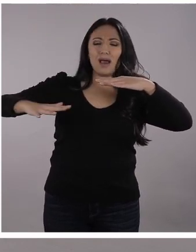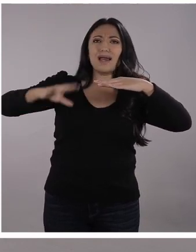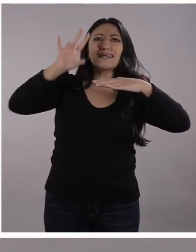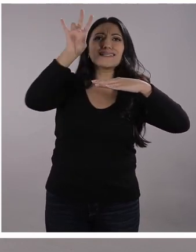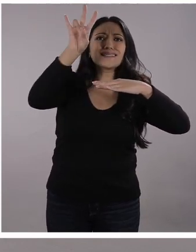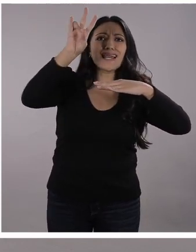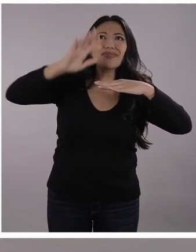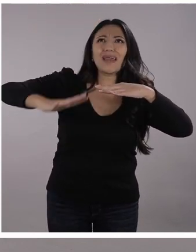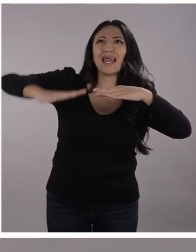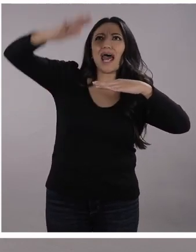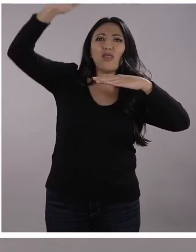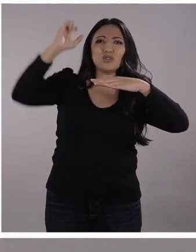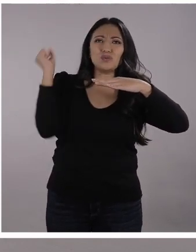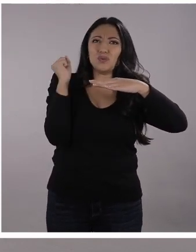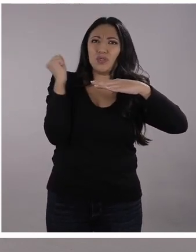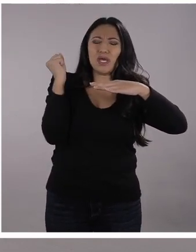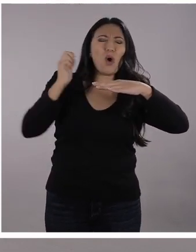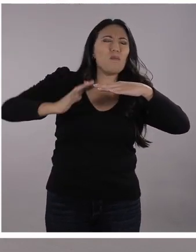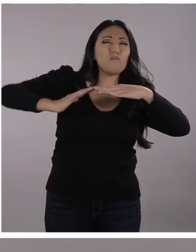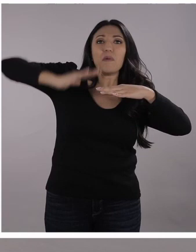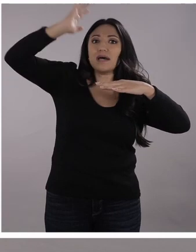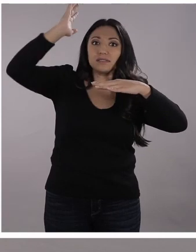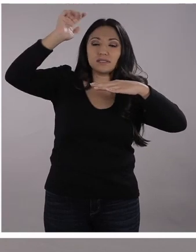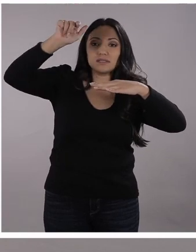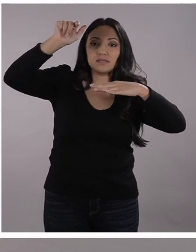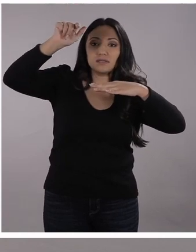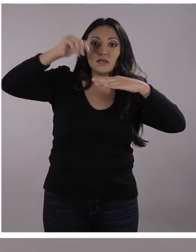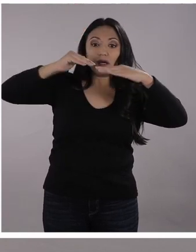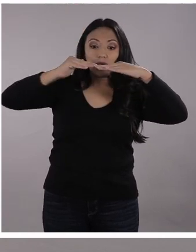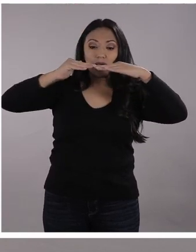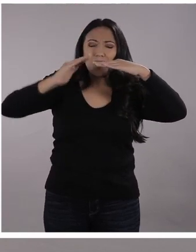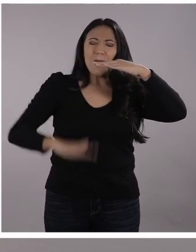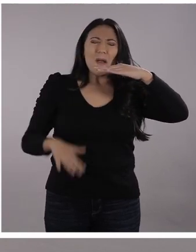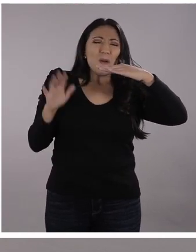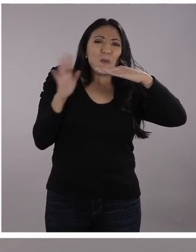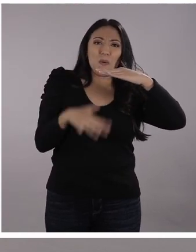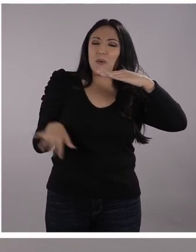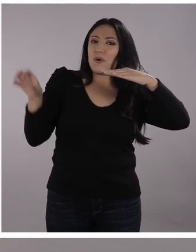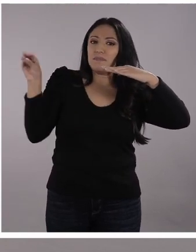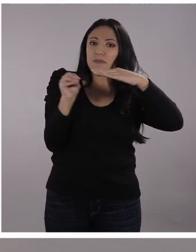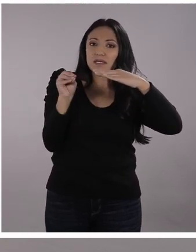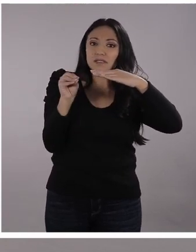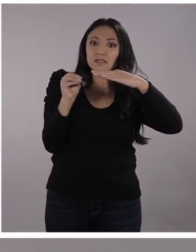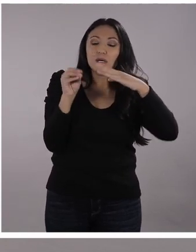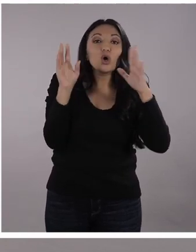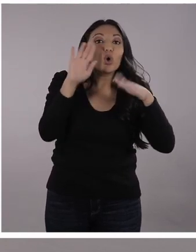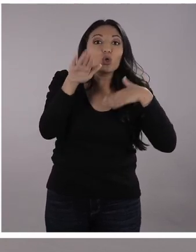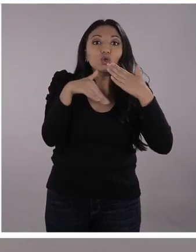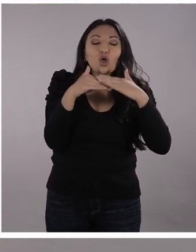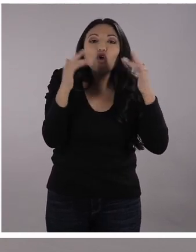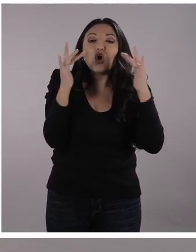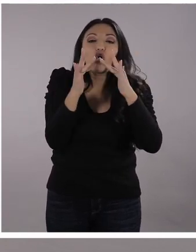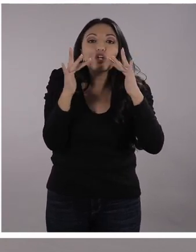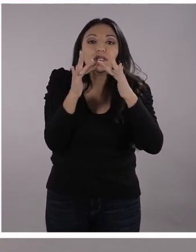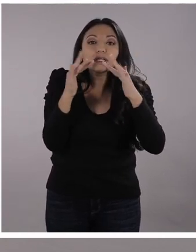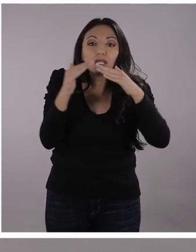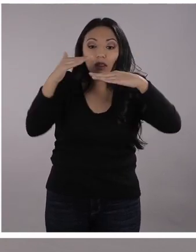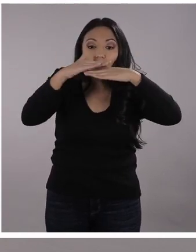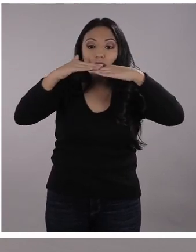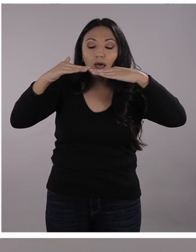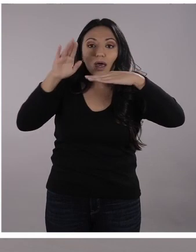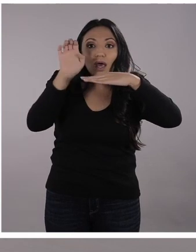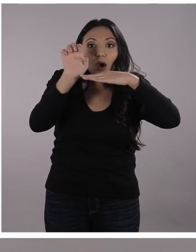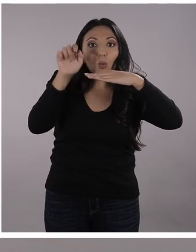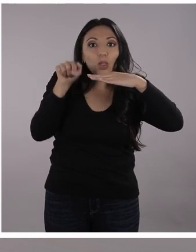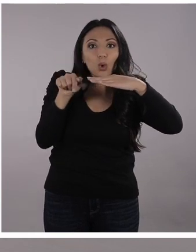¿Qué les parece? ¡Es increíble! ¿Cómo está todo interconectado? Por eso es vital conocer sobre